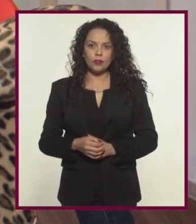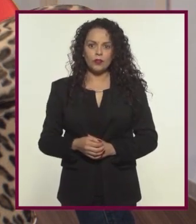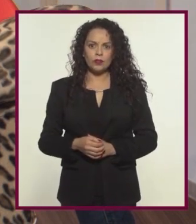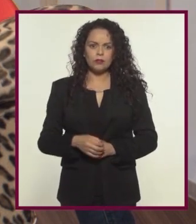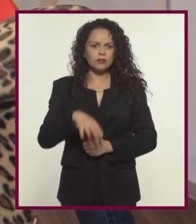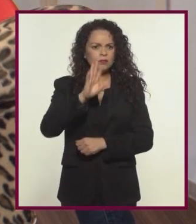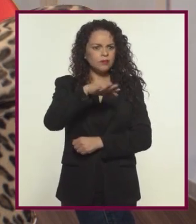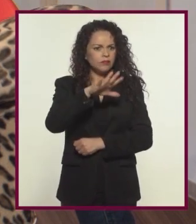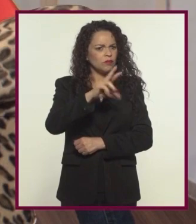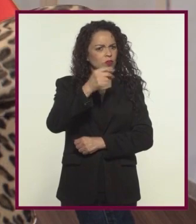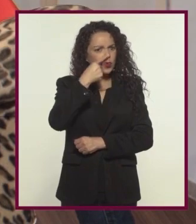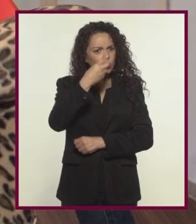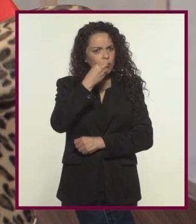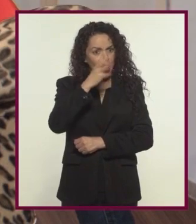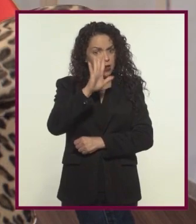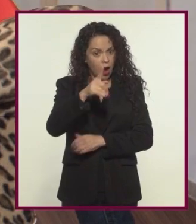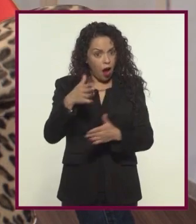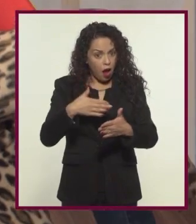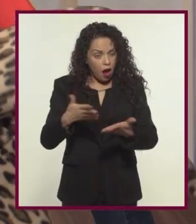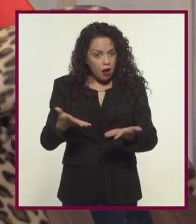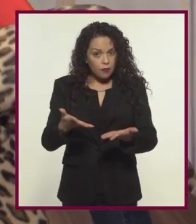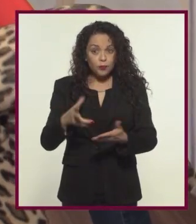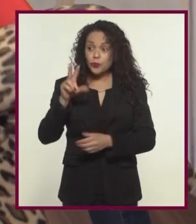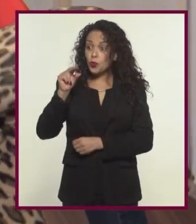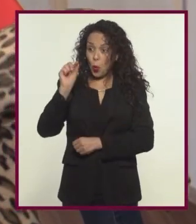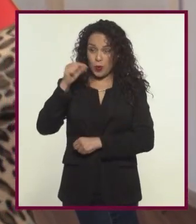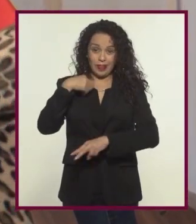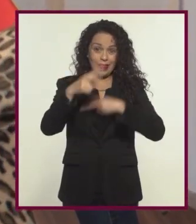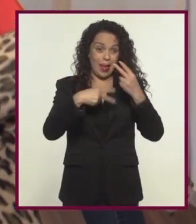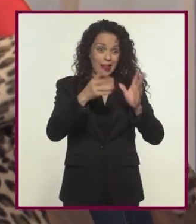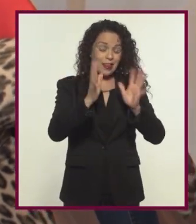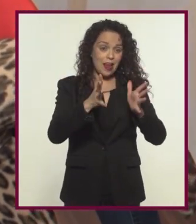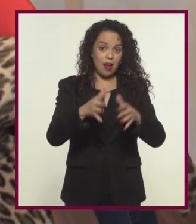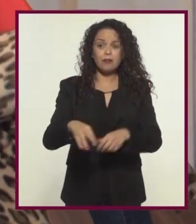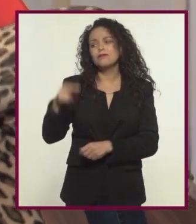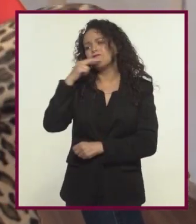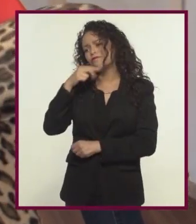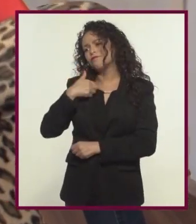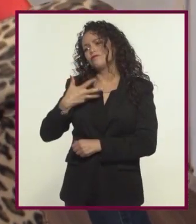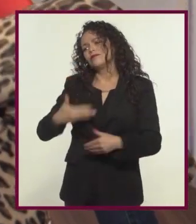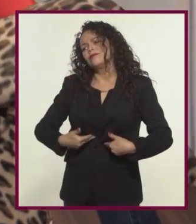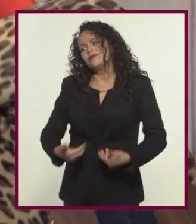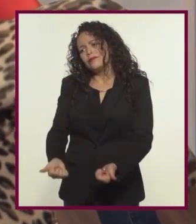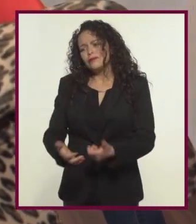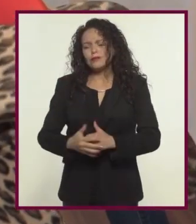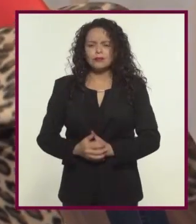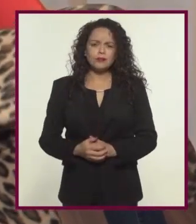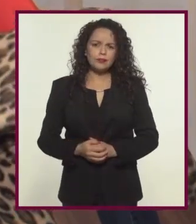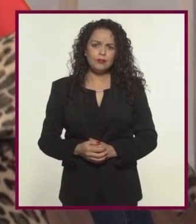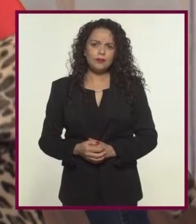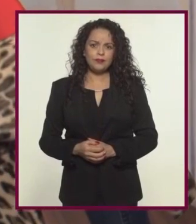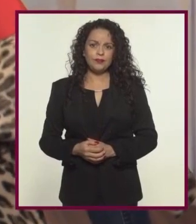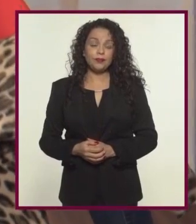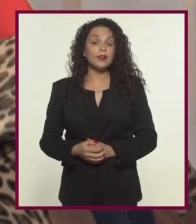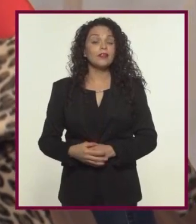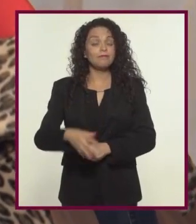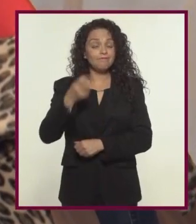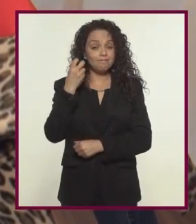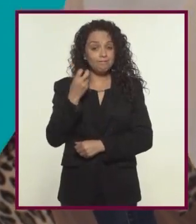Hugo, no huele a comida. ¿Ya la hiciste? No, Vivi. Ya voy, ya voy. Ay, apúrate. Tengo hambre.